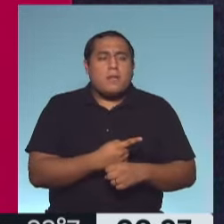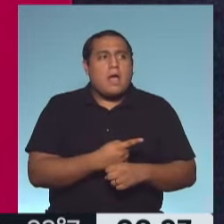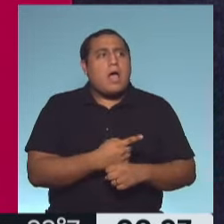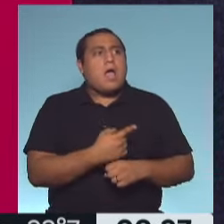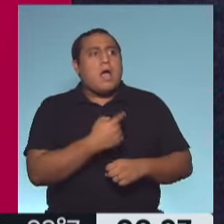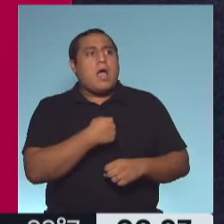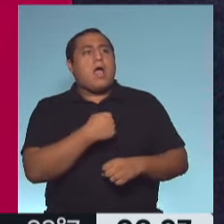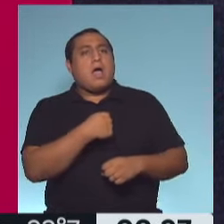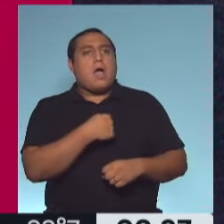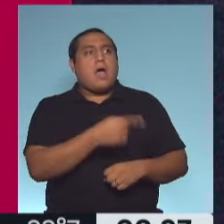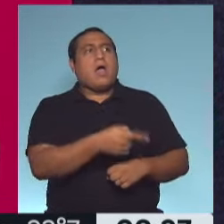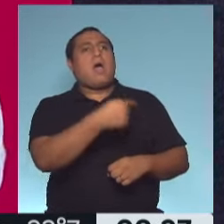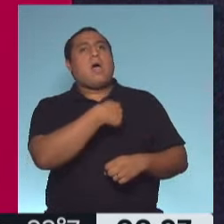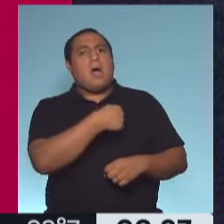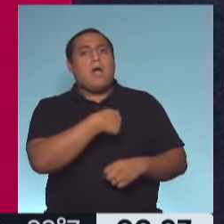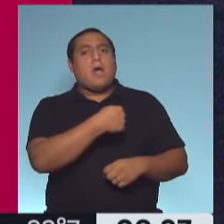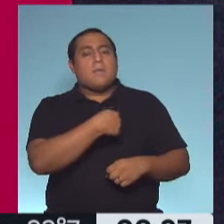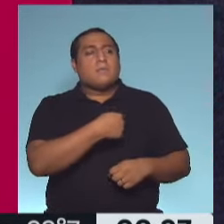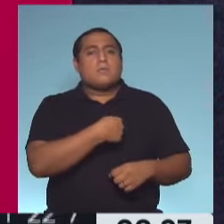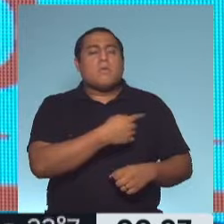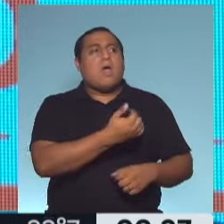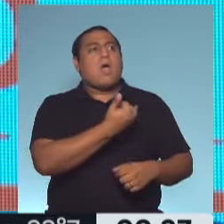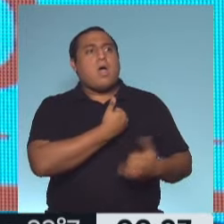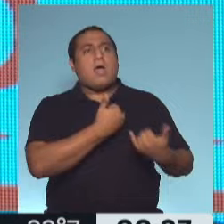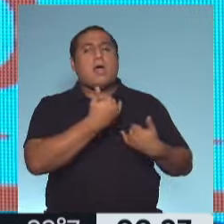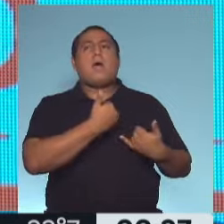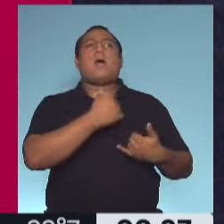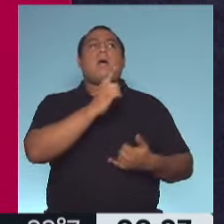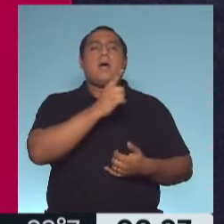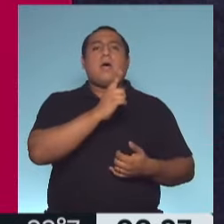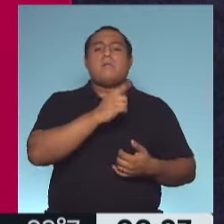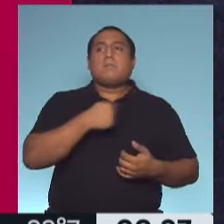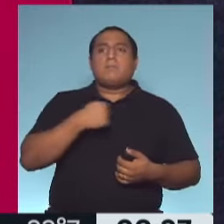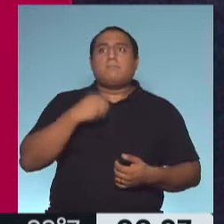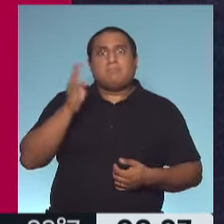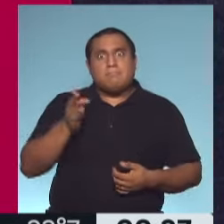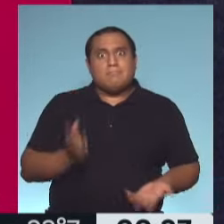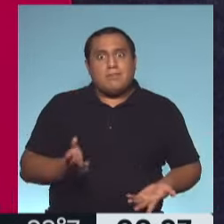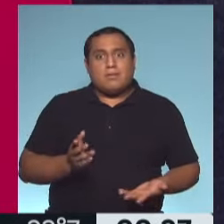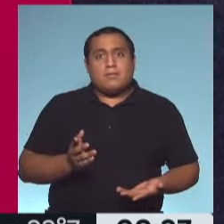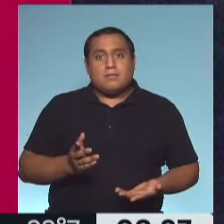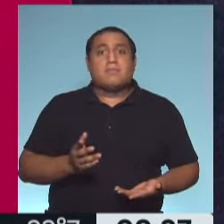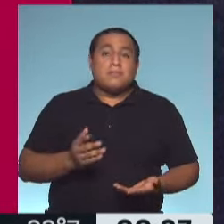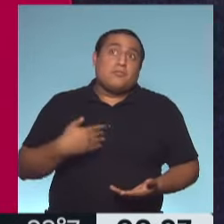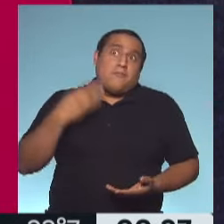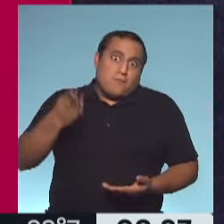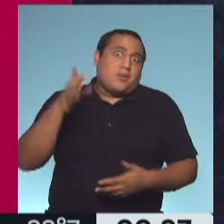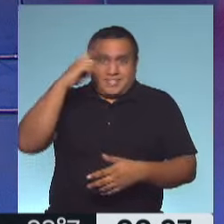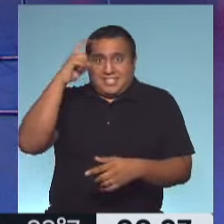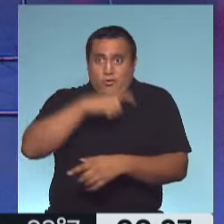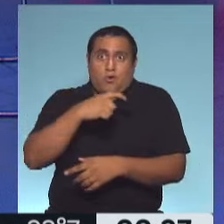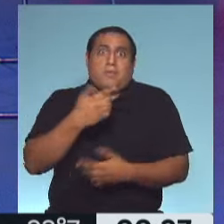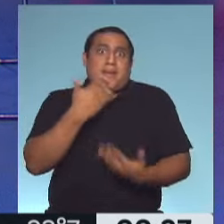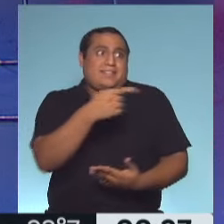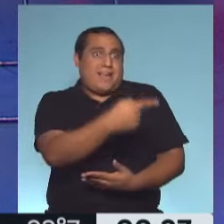el de al lado valioso nos da una respuesta. Claro. Y a partir de eso muchas veces generamos nuestra primera consulta. Claro,